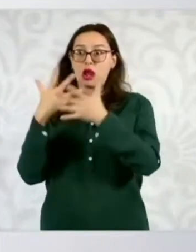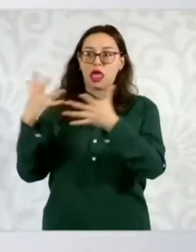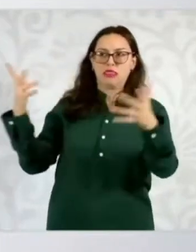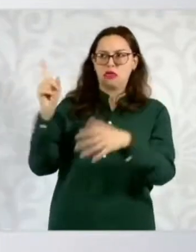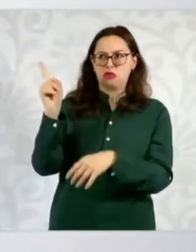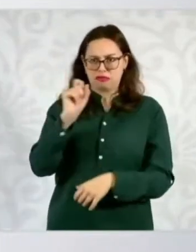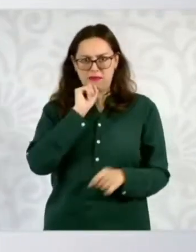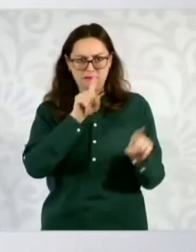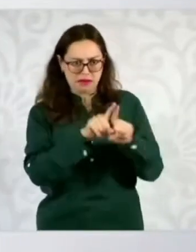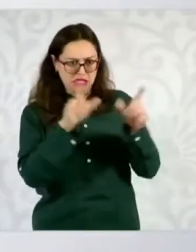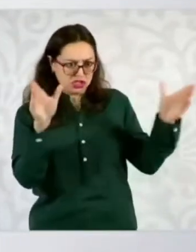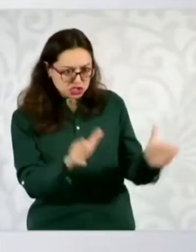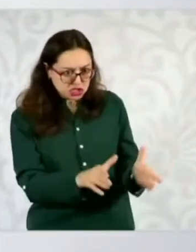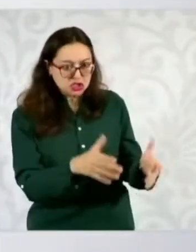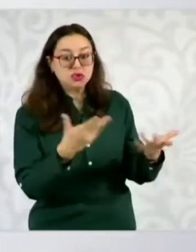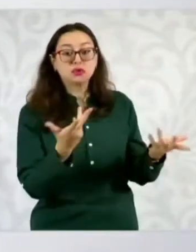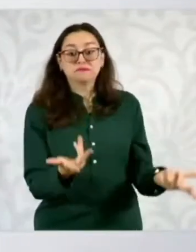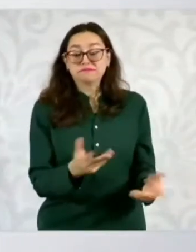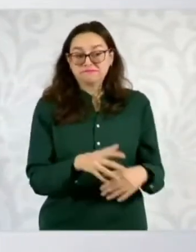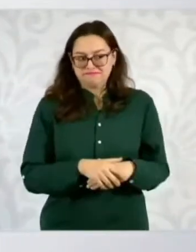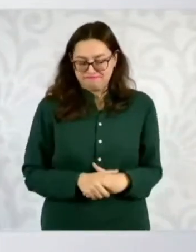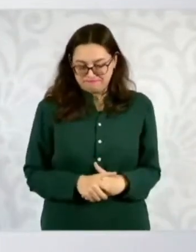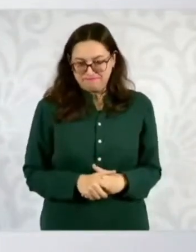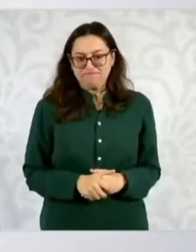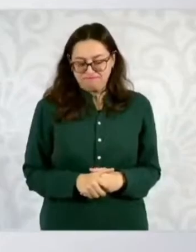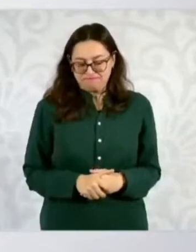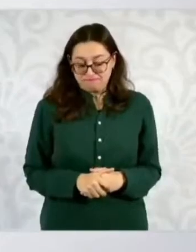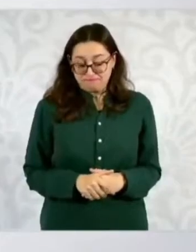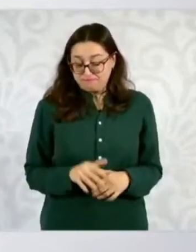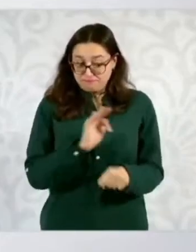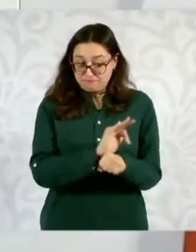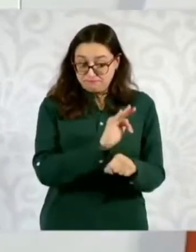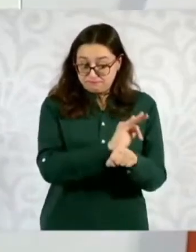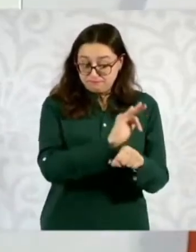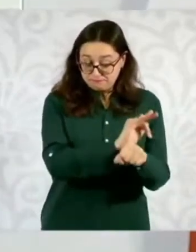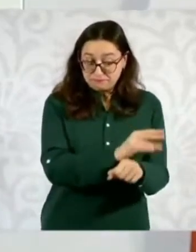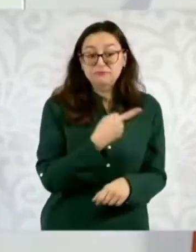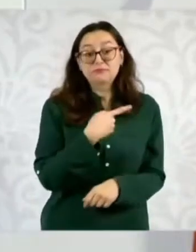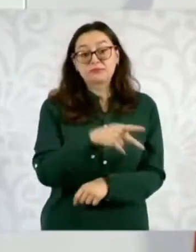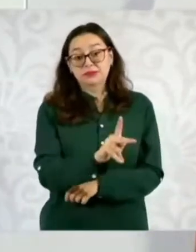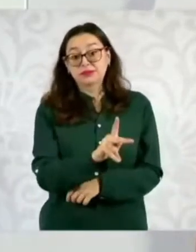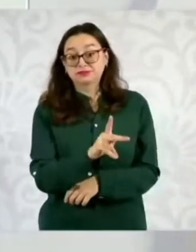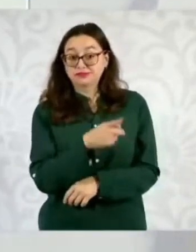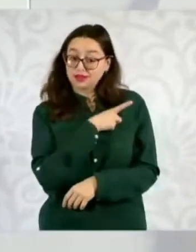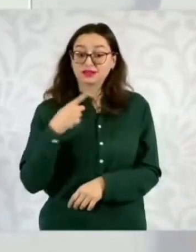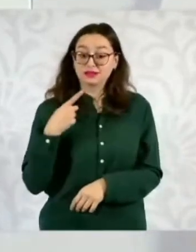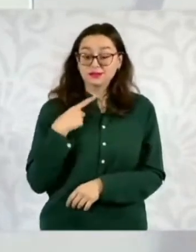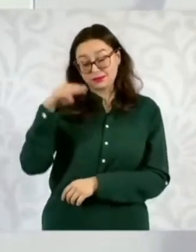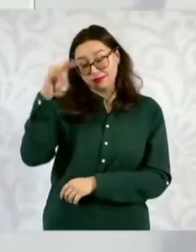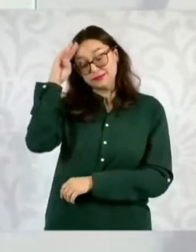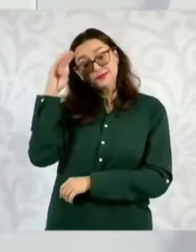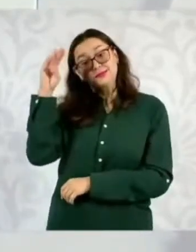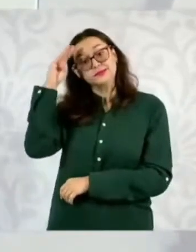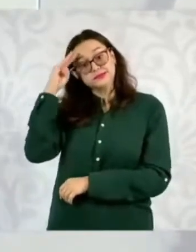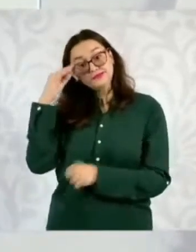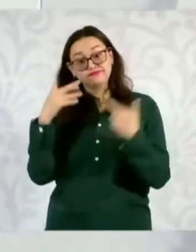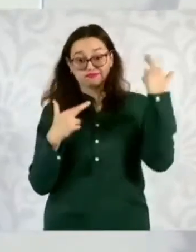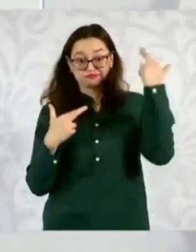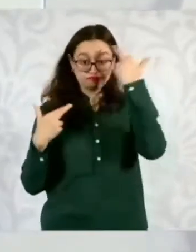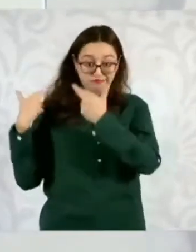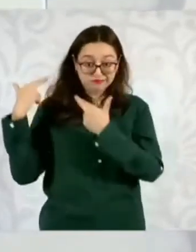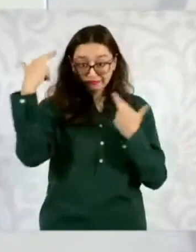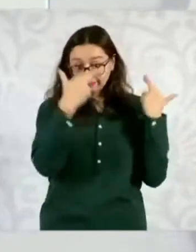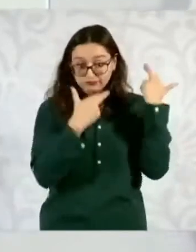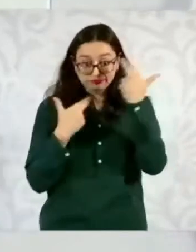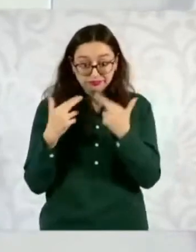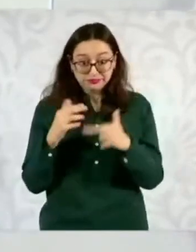pueblos. Pero yo creo que estamos en un momento también de revisar todo ello. Y en todo